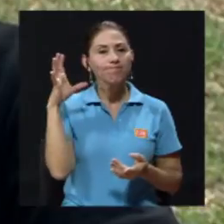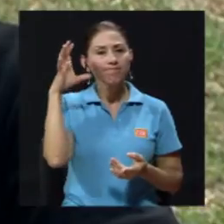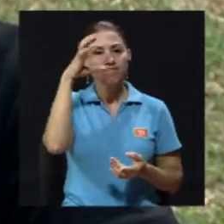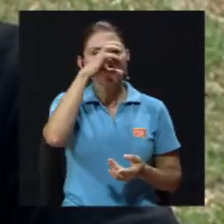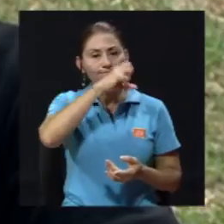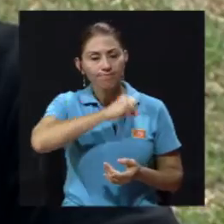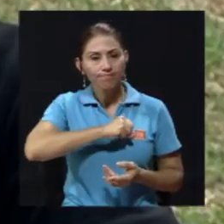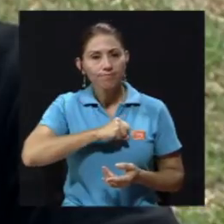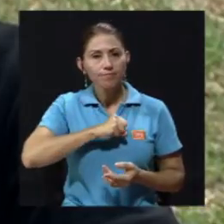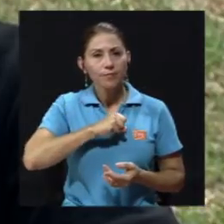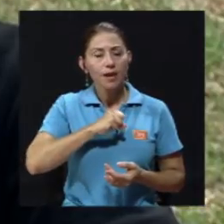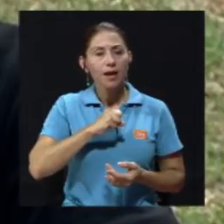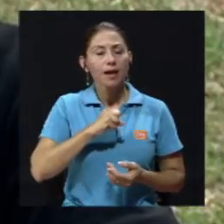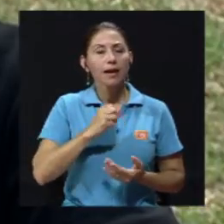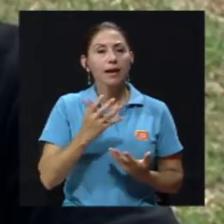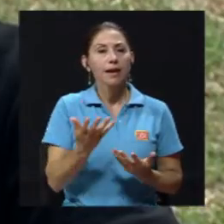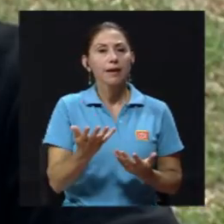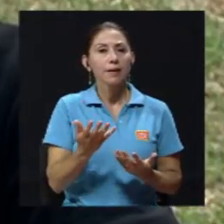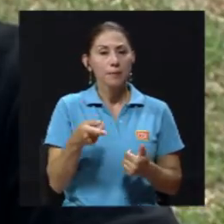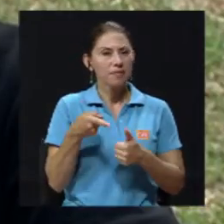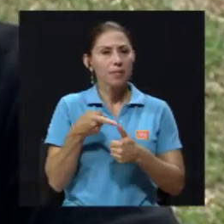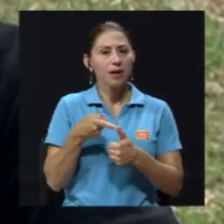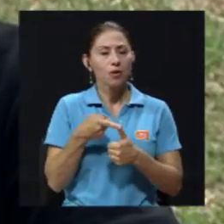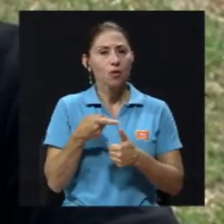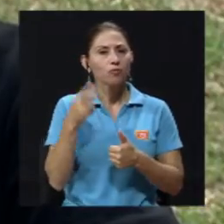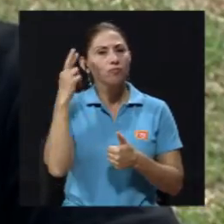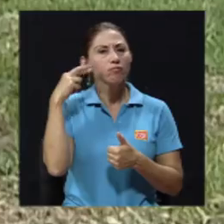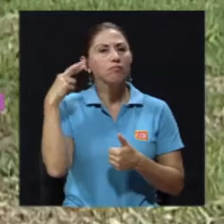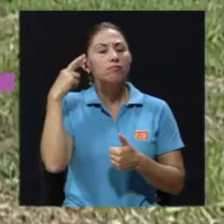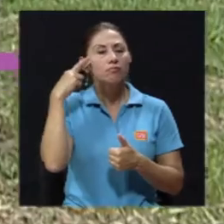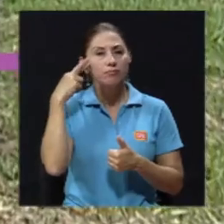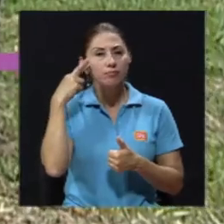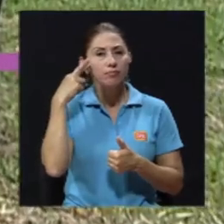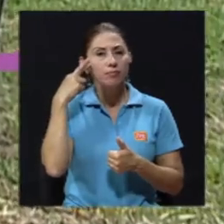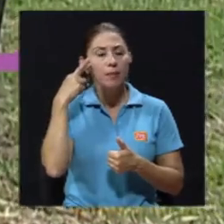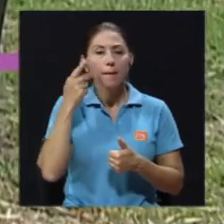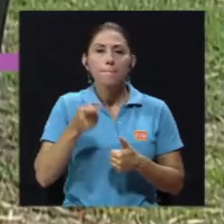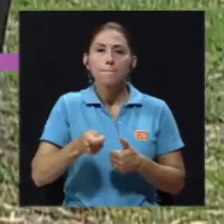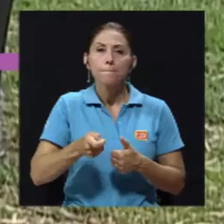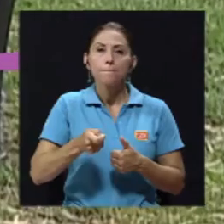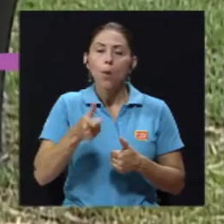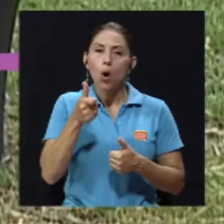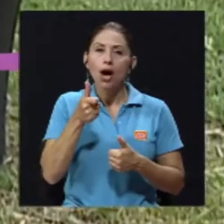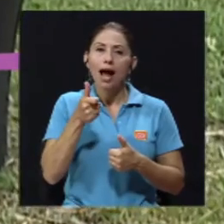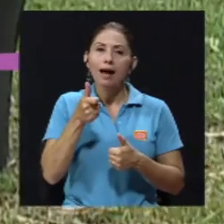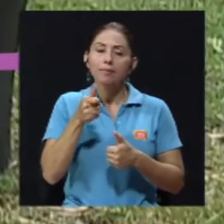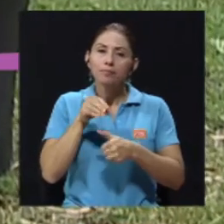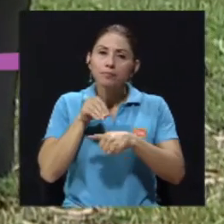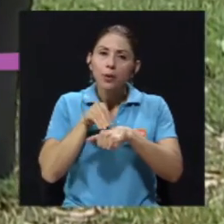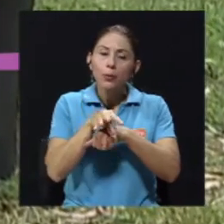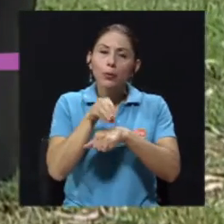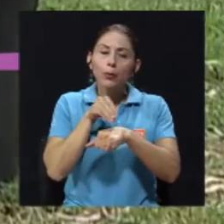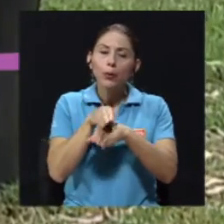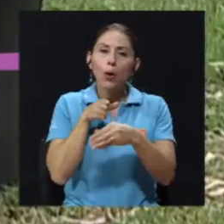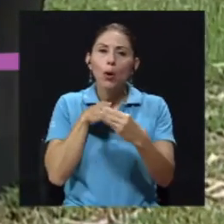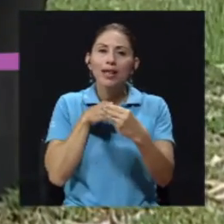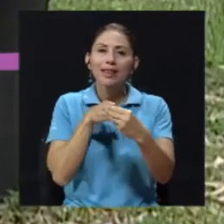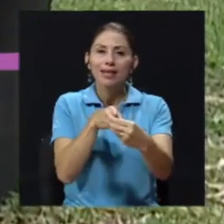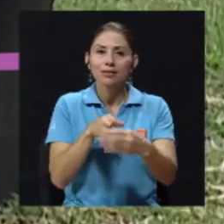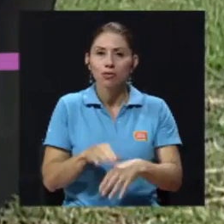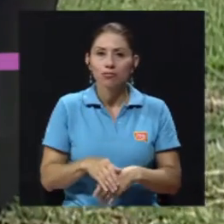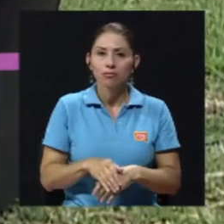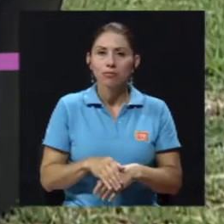a señalar, primero que todo, la poca orientación o nula,